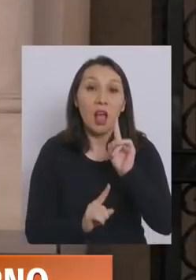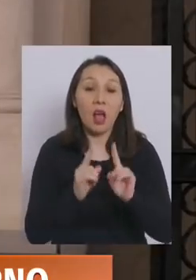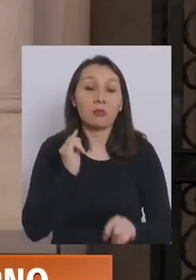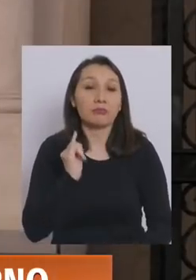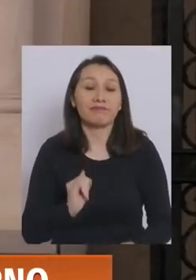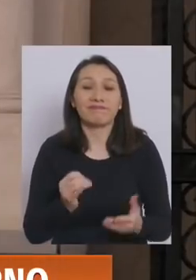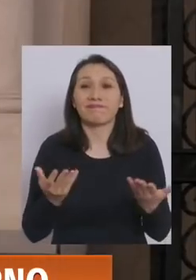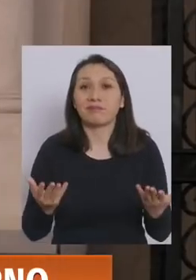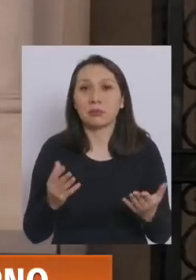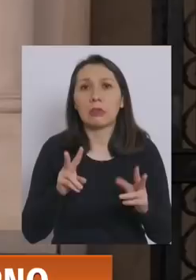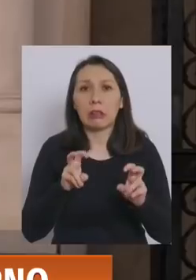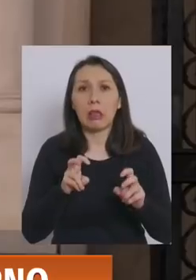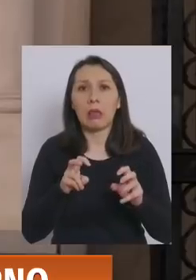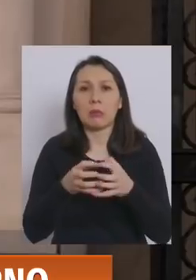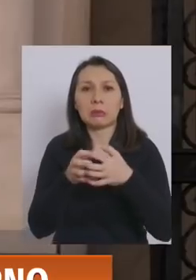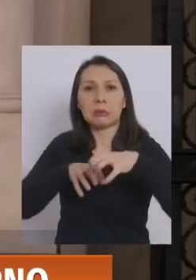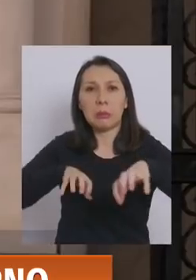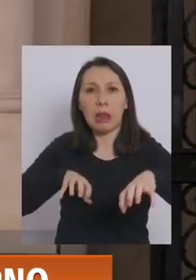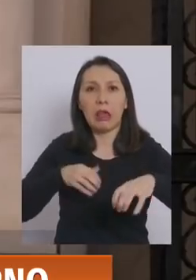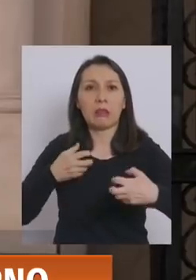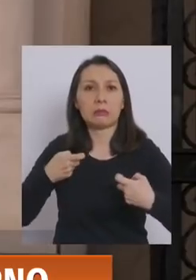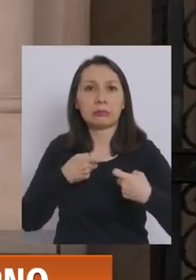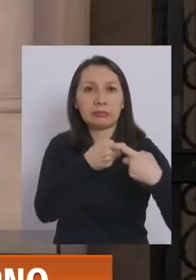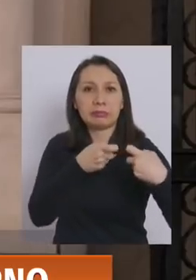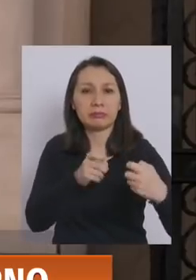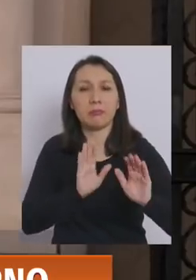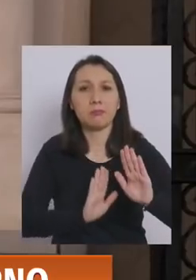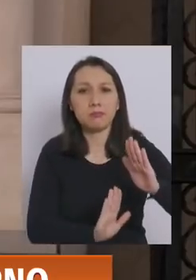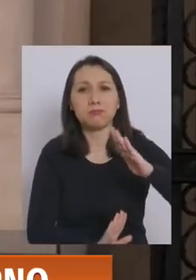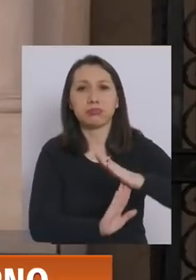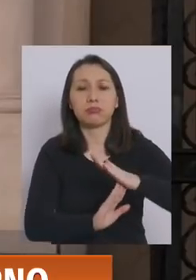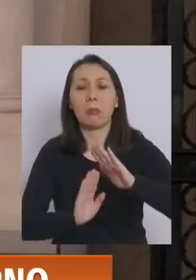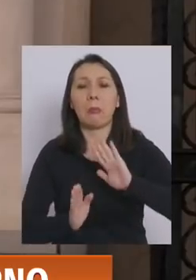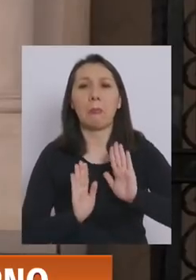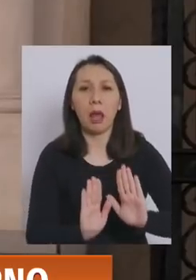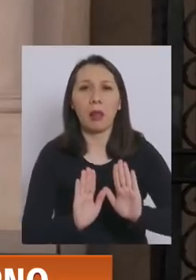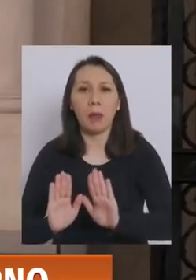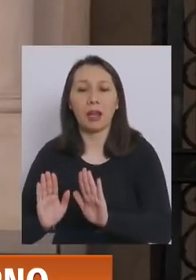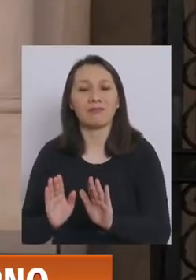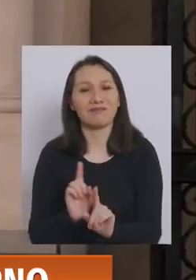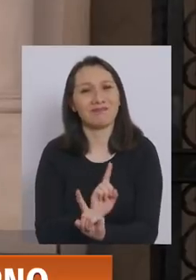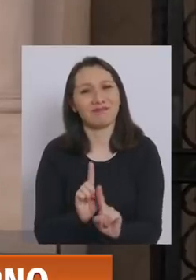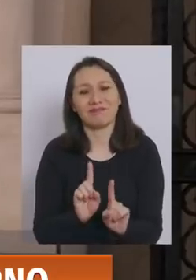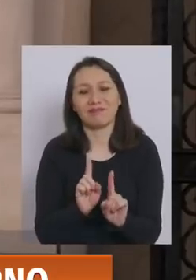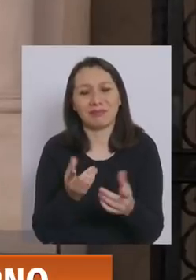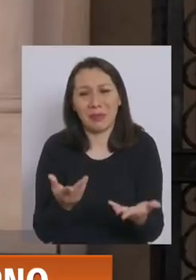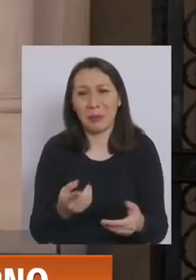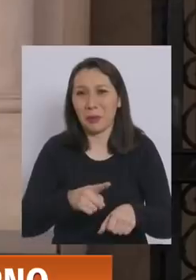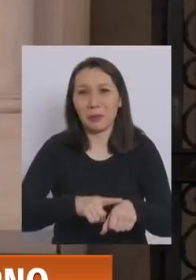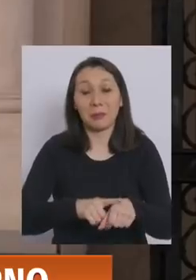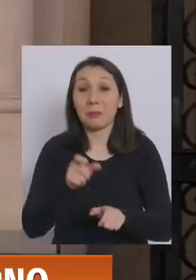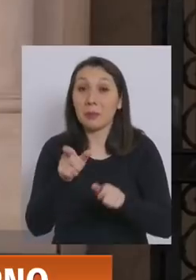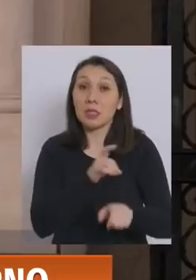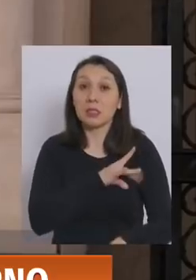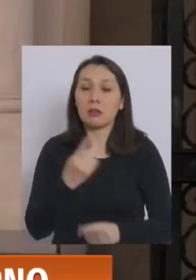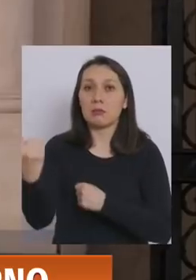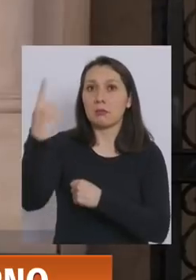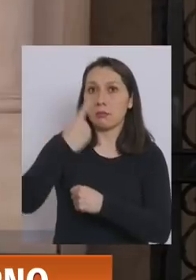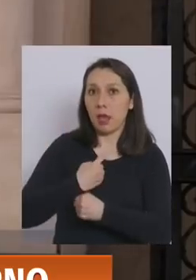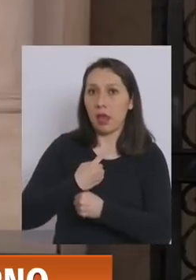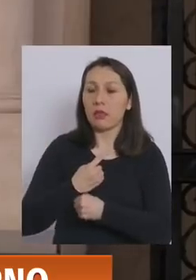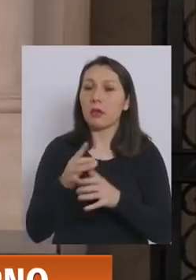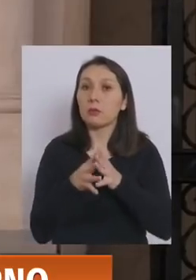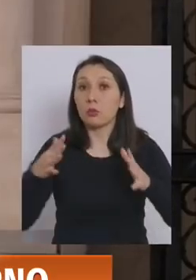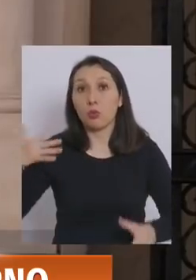simplemente apuntan a polarizar, a detener, a bloquear. Ya no estamos en ese momento. Los chilenos nos dieron un mandato